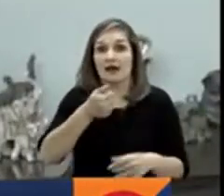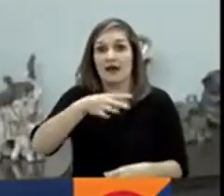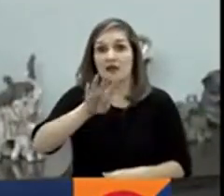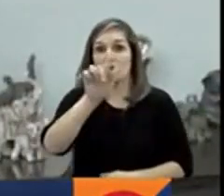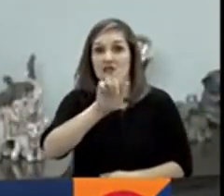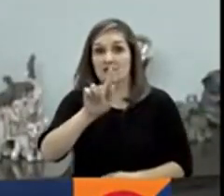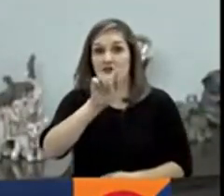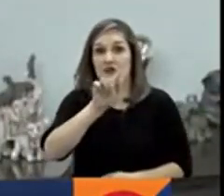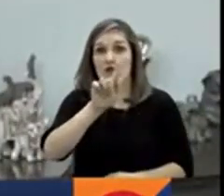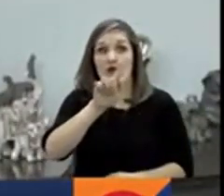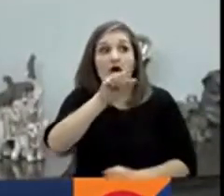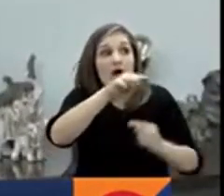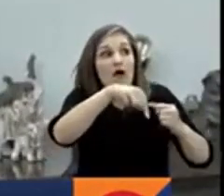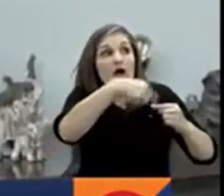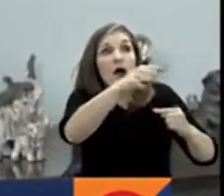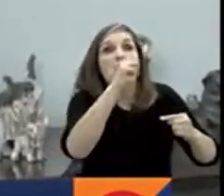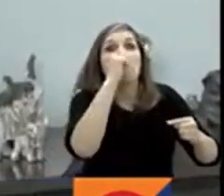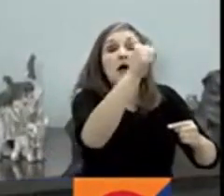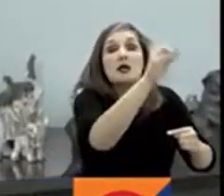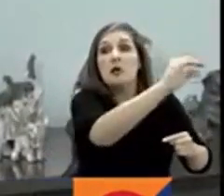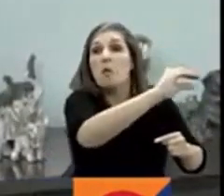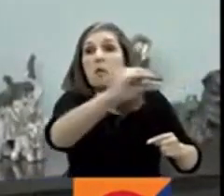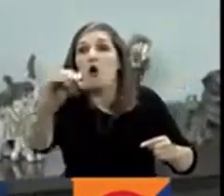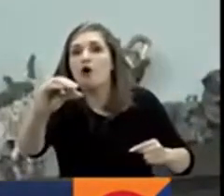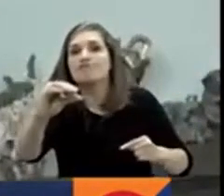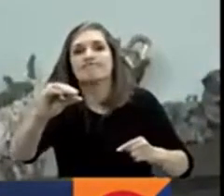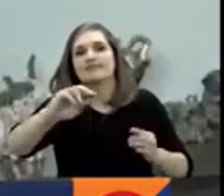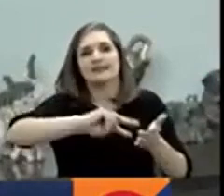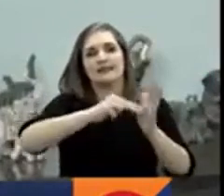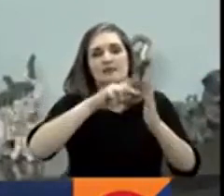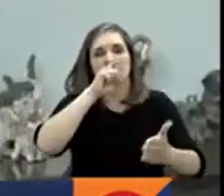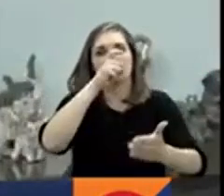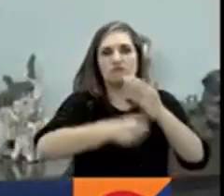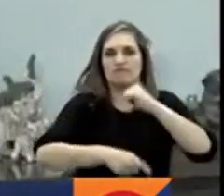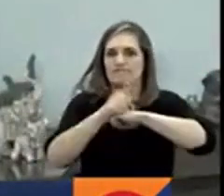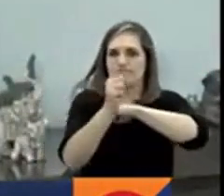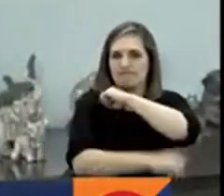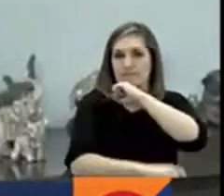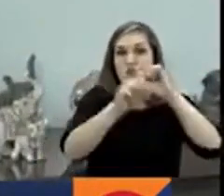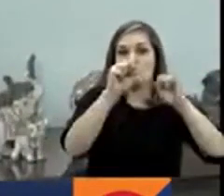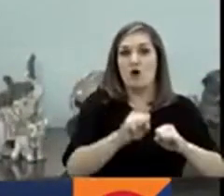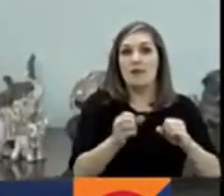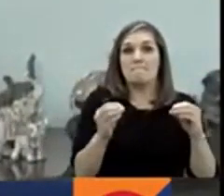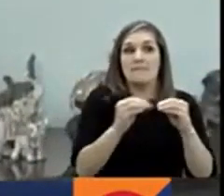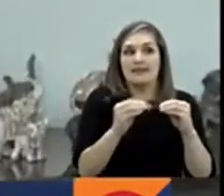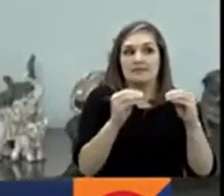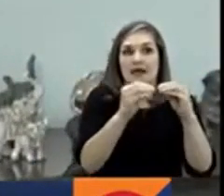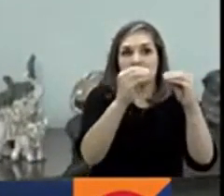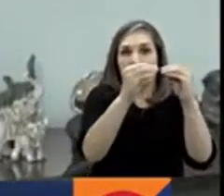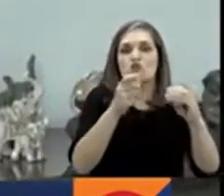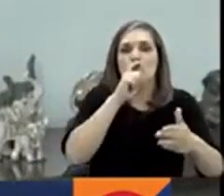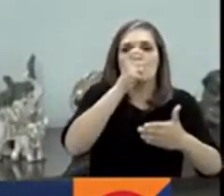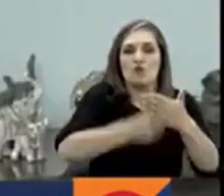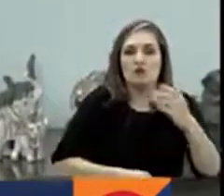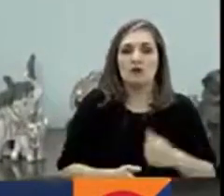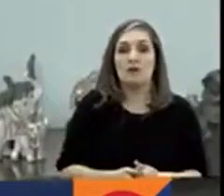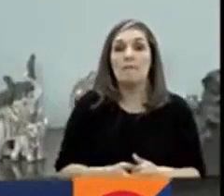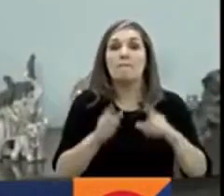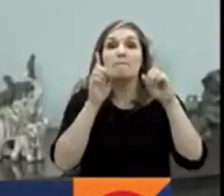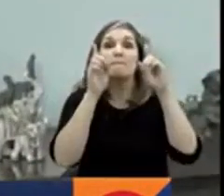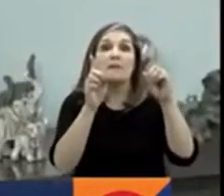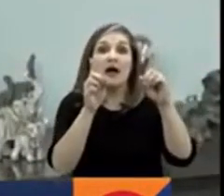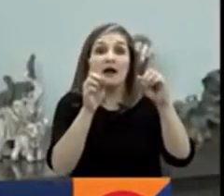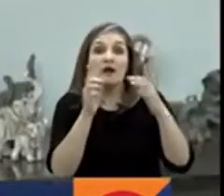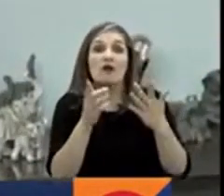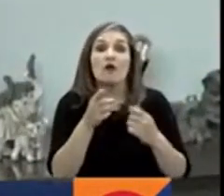deberá pagar una sanción equivalente a un día de salario por cada día de morir. Ahora bien, los intereses a las cesantías, es un rubro que usted debió haber